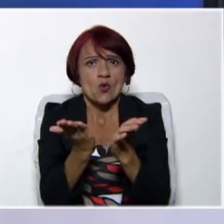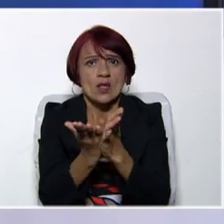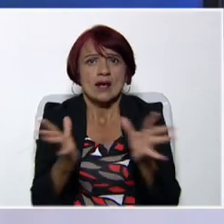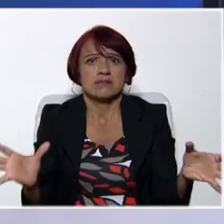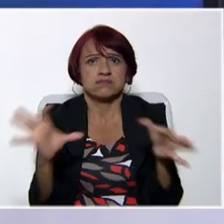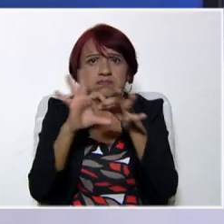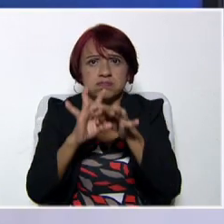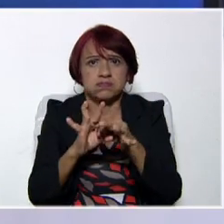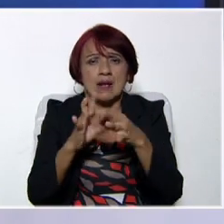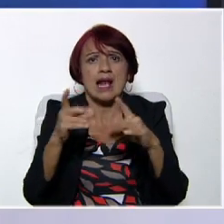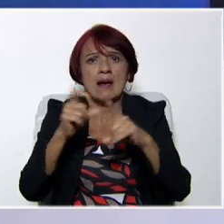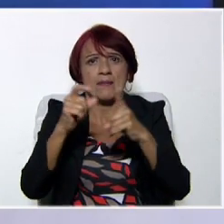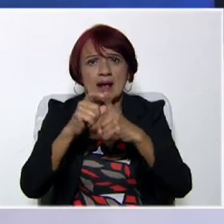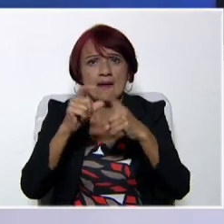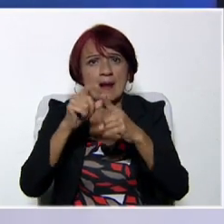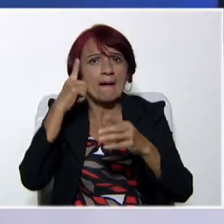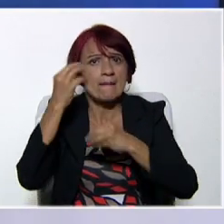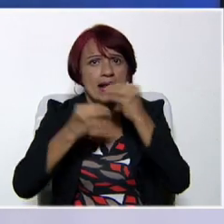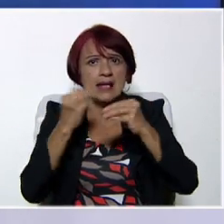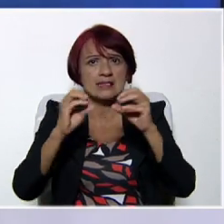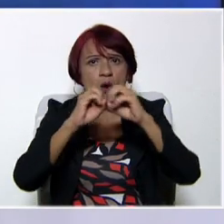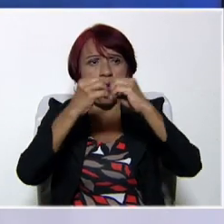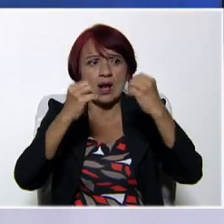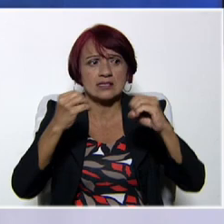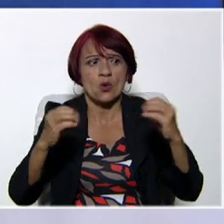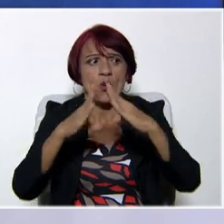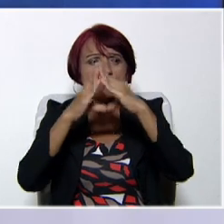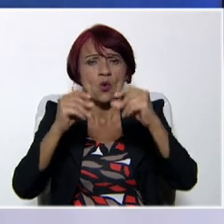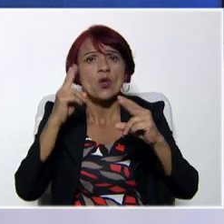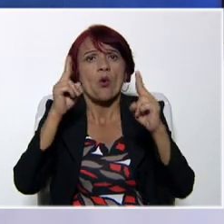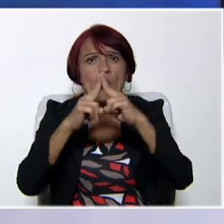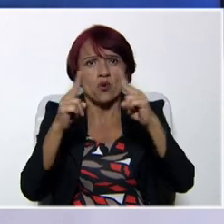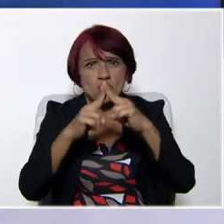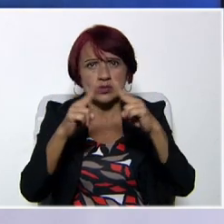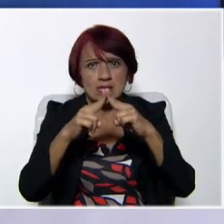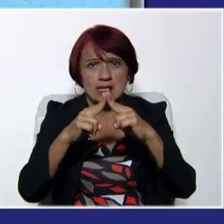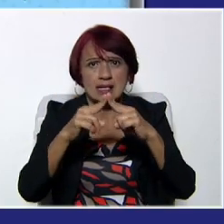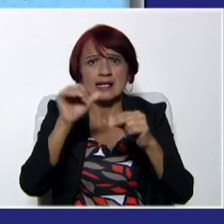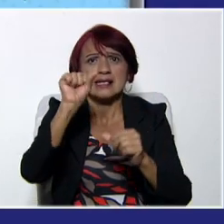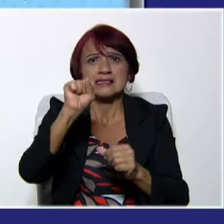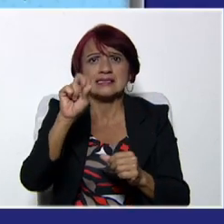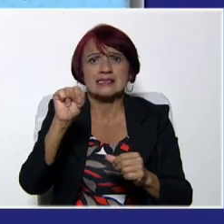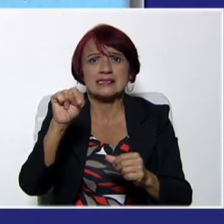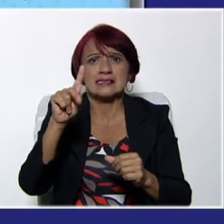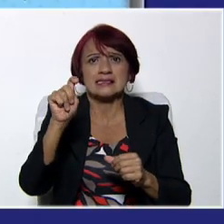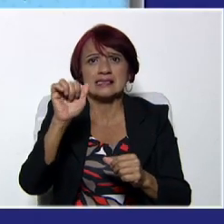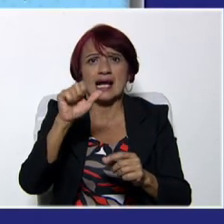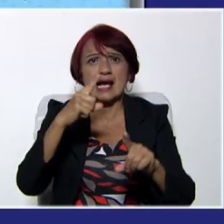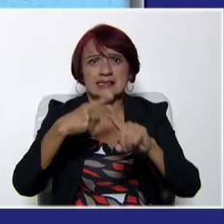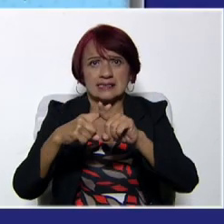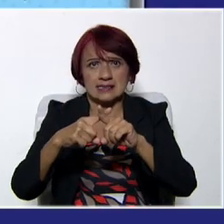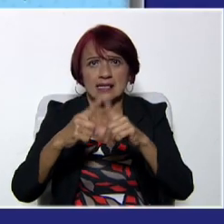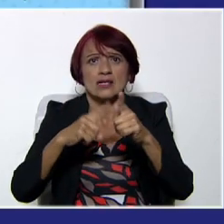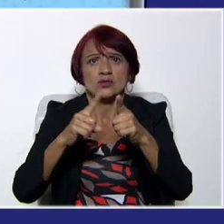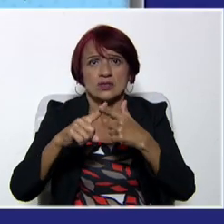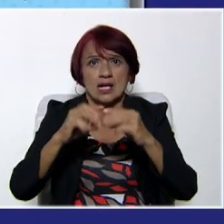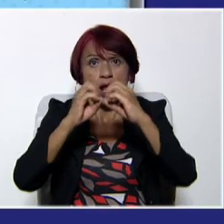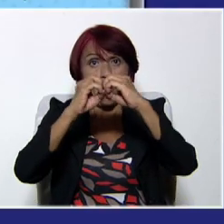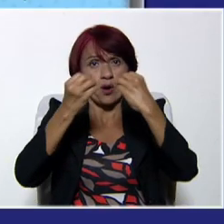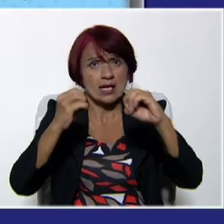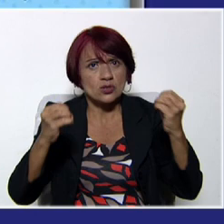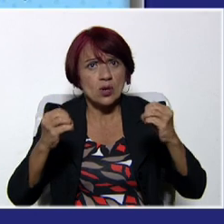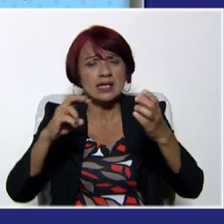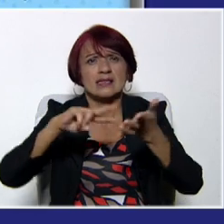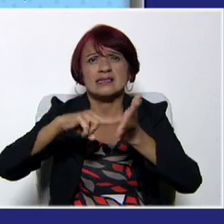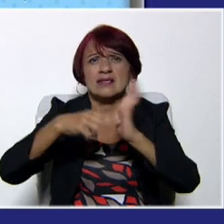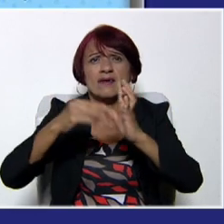y organizan las palabras para formar oraciones. Entonces debemos conocer lo que es la sintaxis. Luego tenemos las oraciones en sí. ¿Qué son